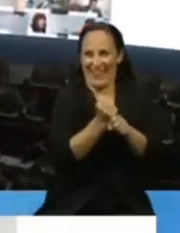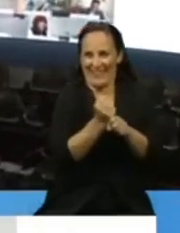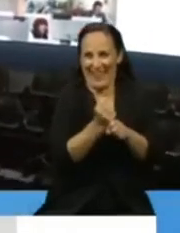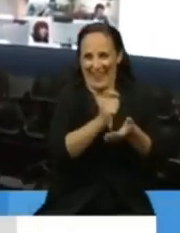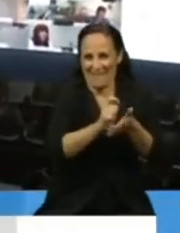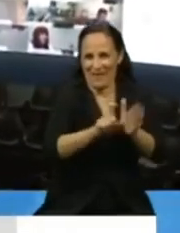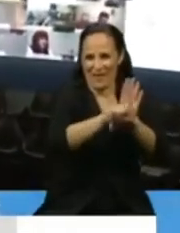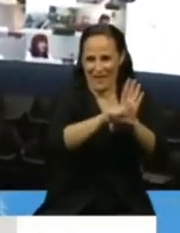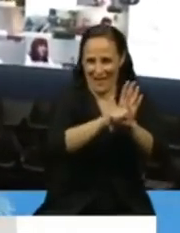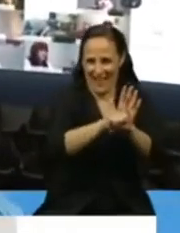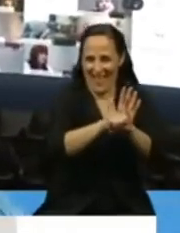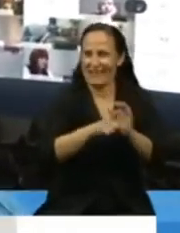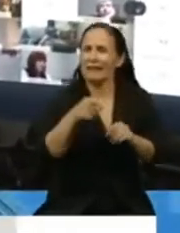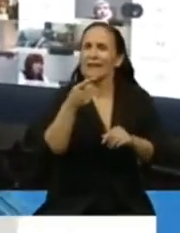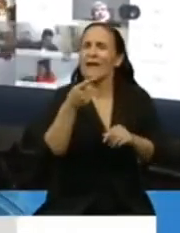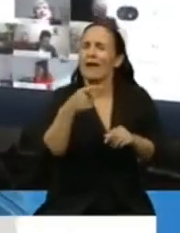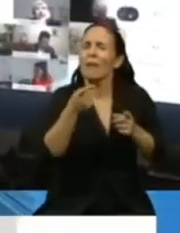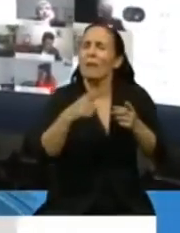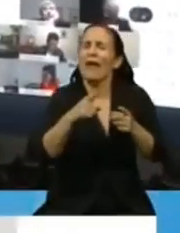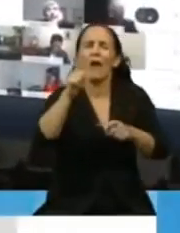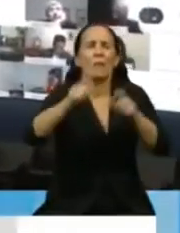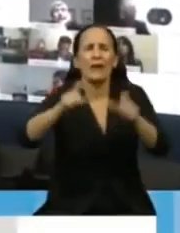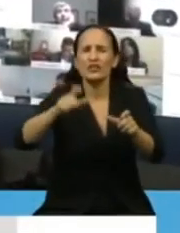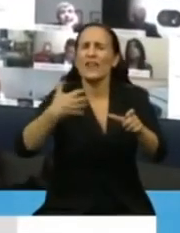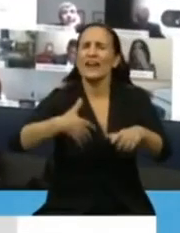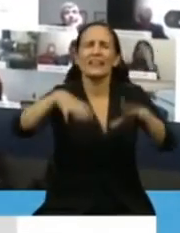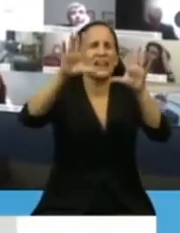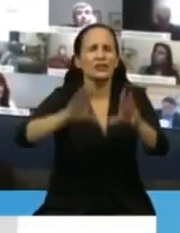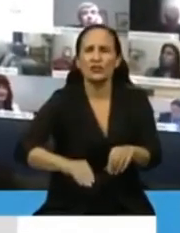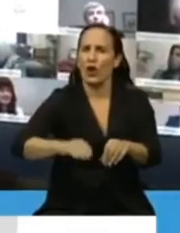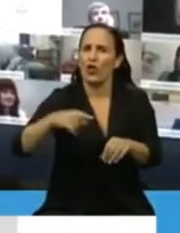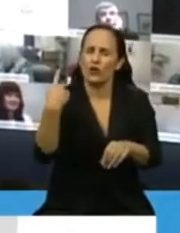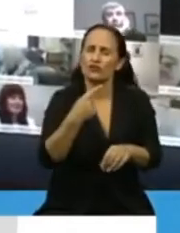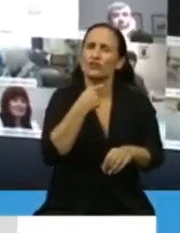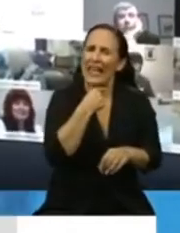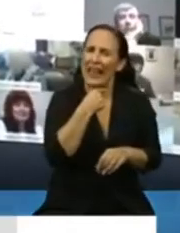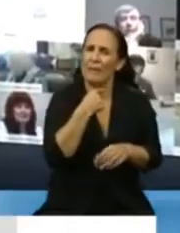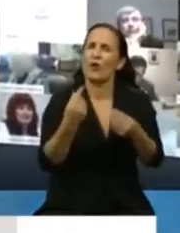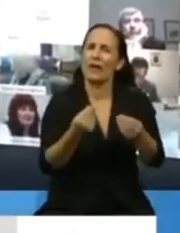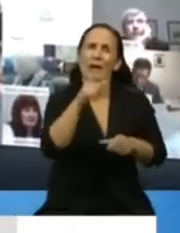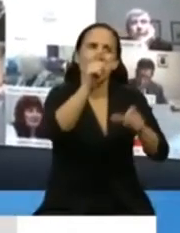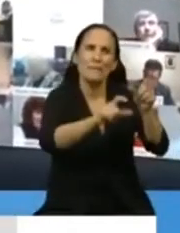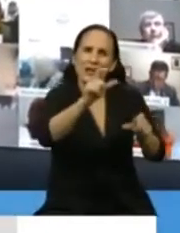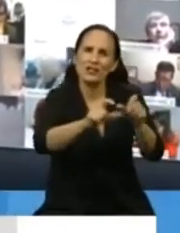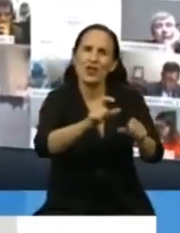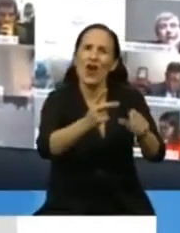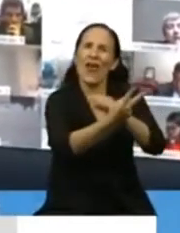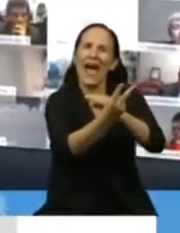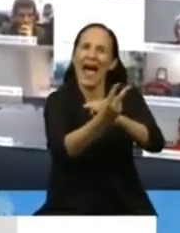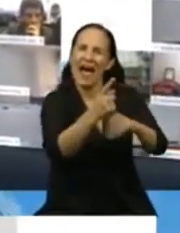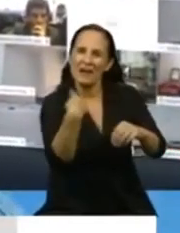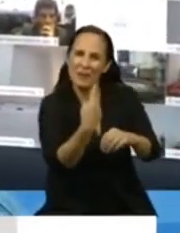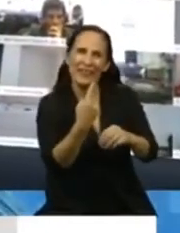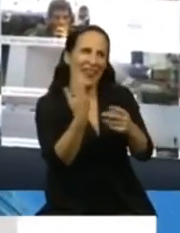sin lugar a duda es lo que todos los argentinos queremos. reconocer a quienes nos cuidan y